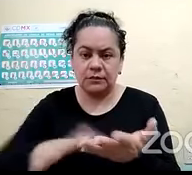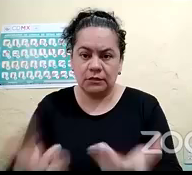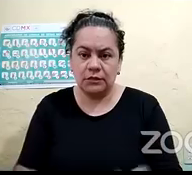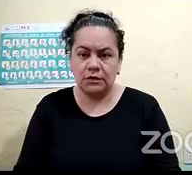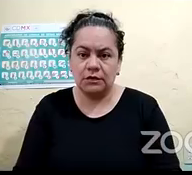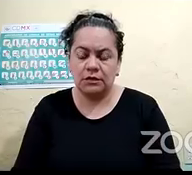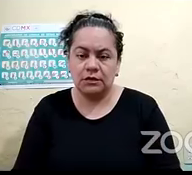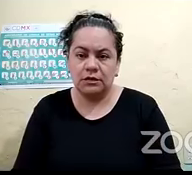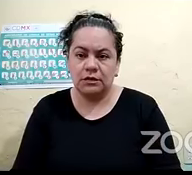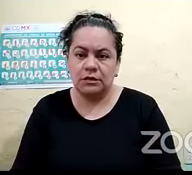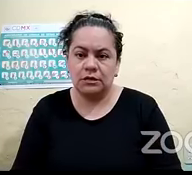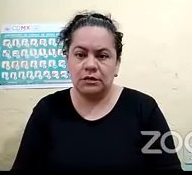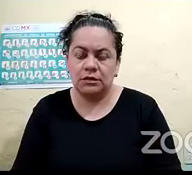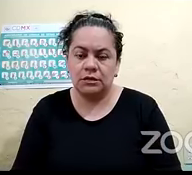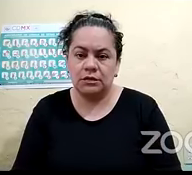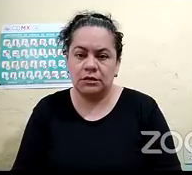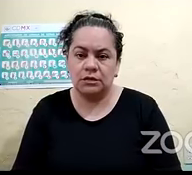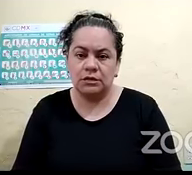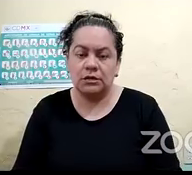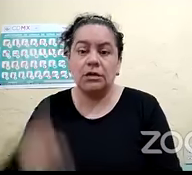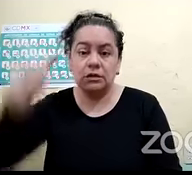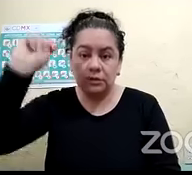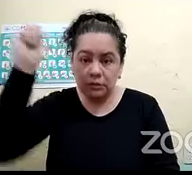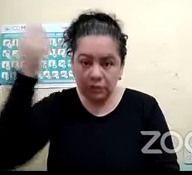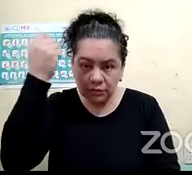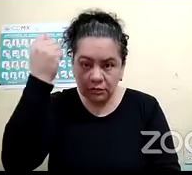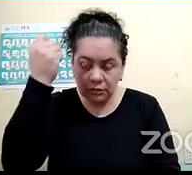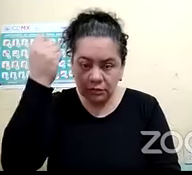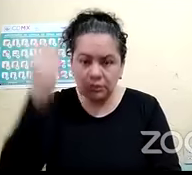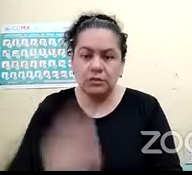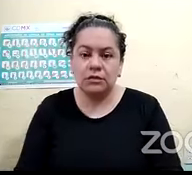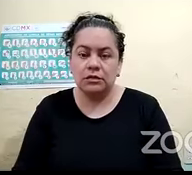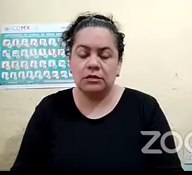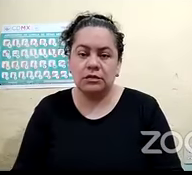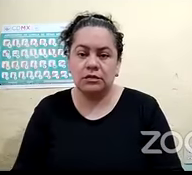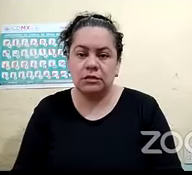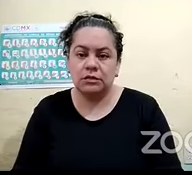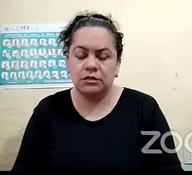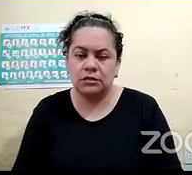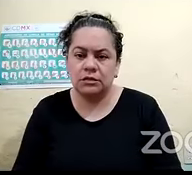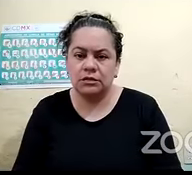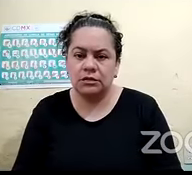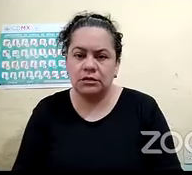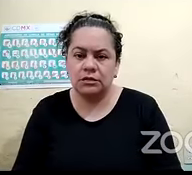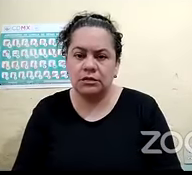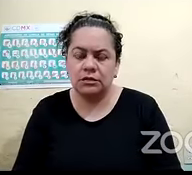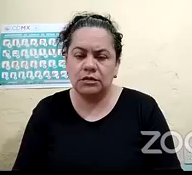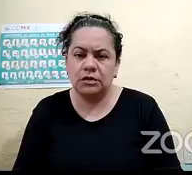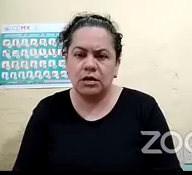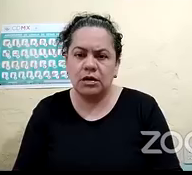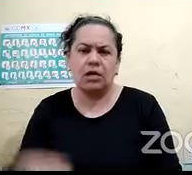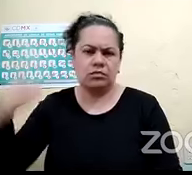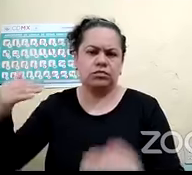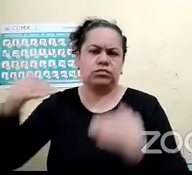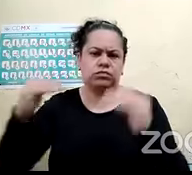no pensaron lo mismo y hoy ese sistema no lo llevan atrás, lo llevan al lado.